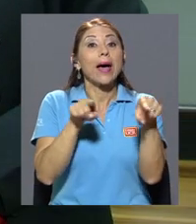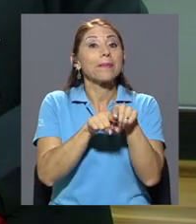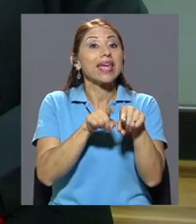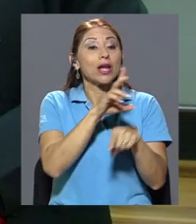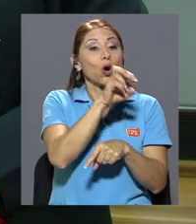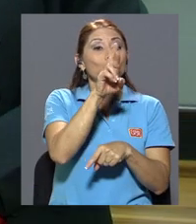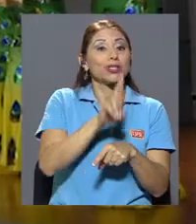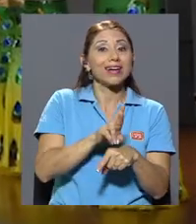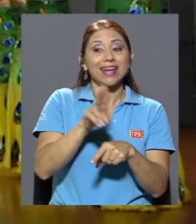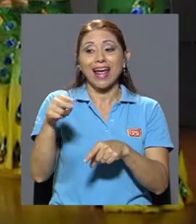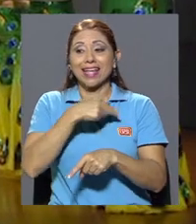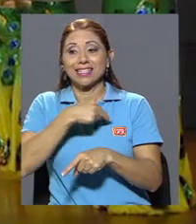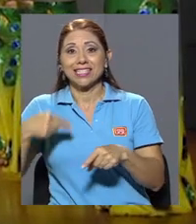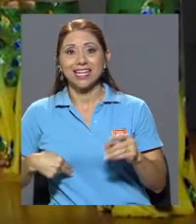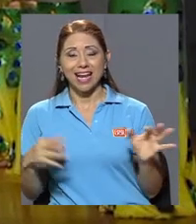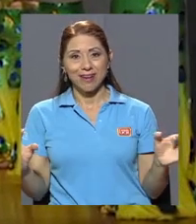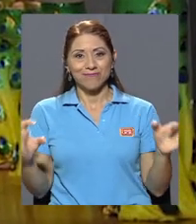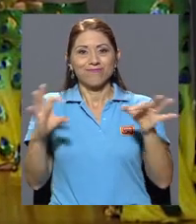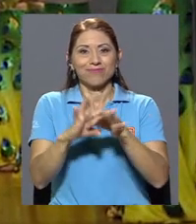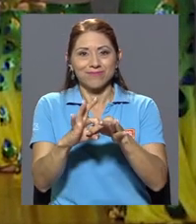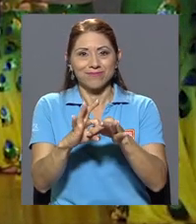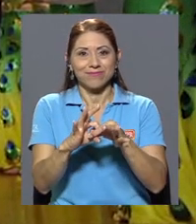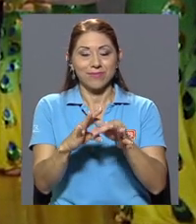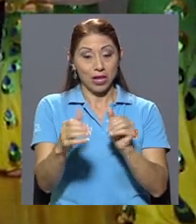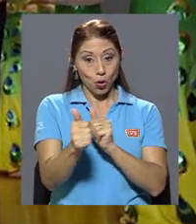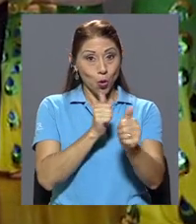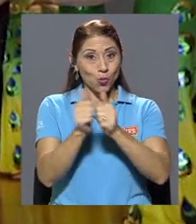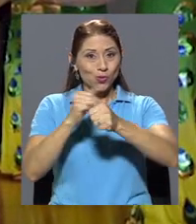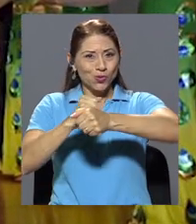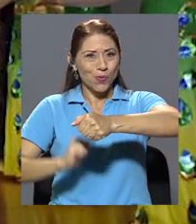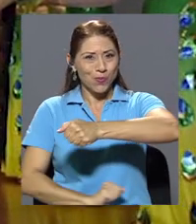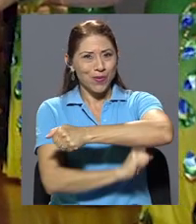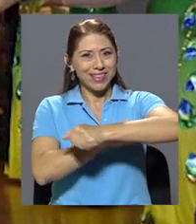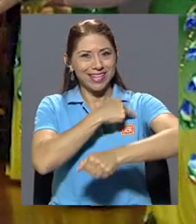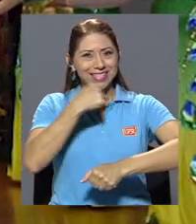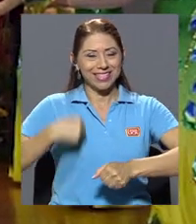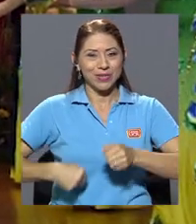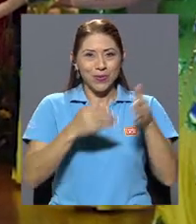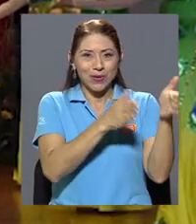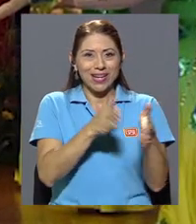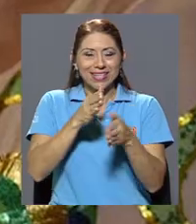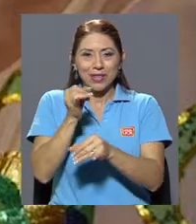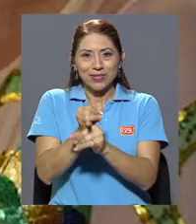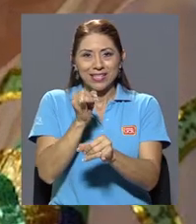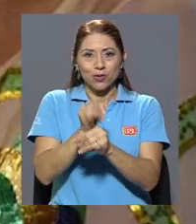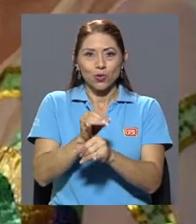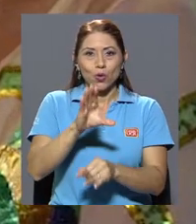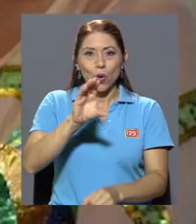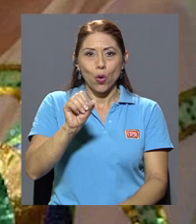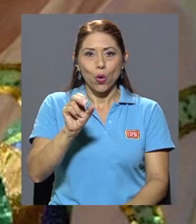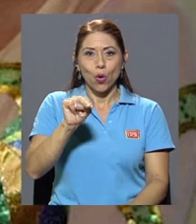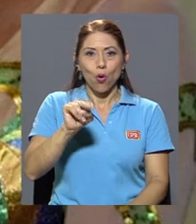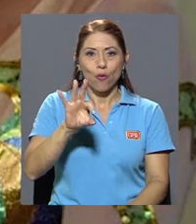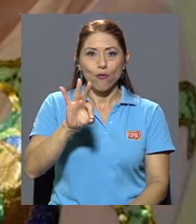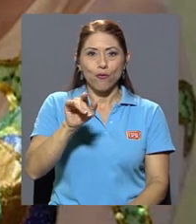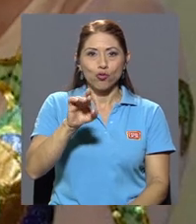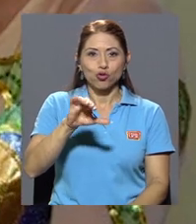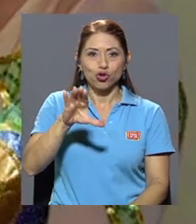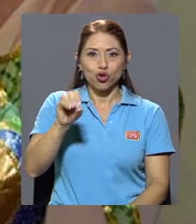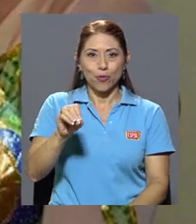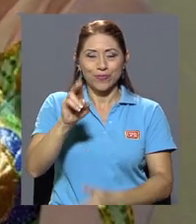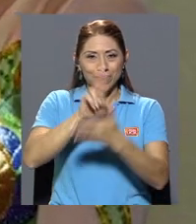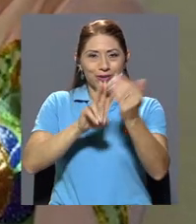entre Costa Rica y China. El concurso Puente Chino es organizado por el Instituto Confucio de la Universidad de Costa Rica